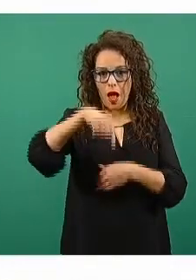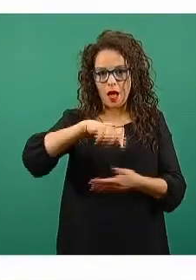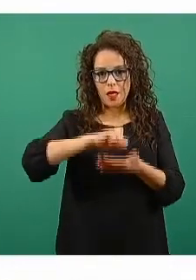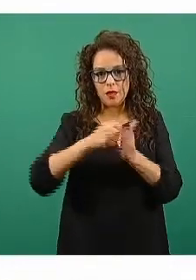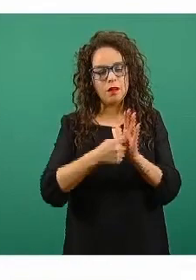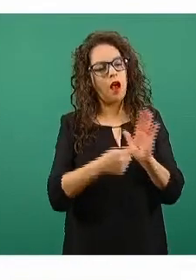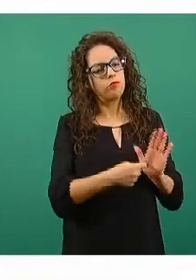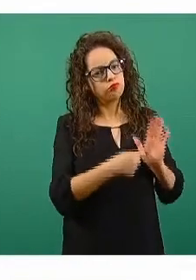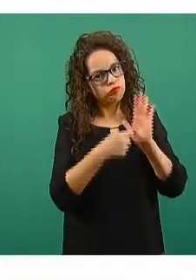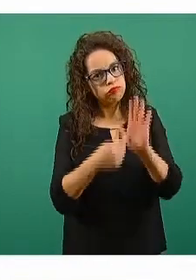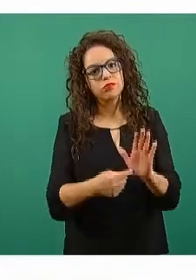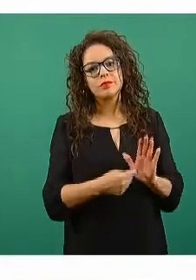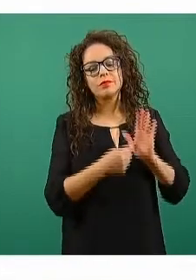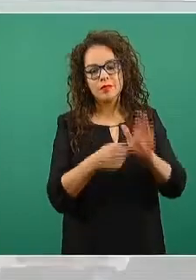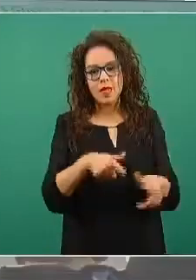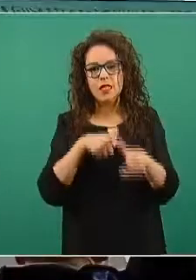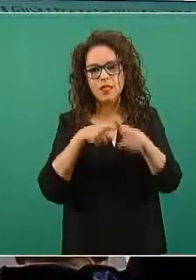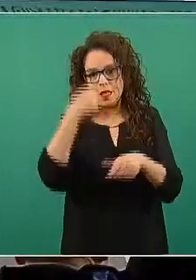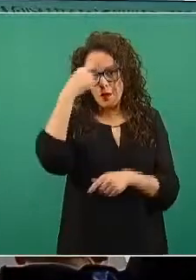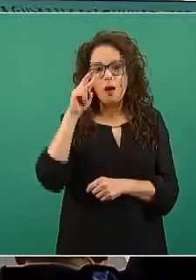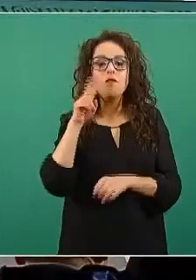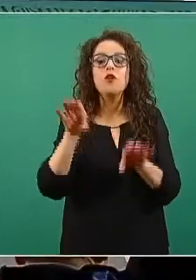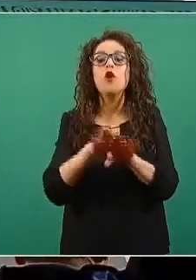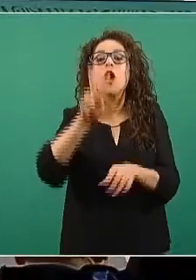presentando el avance de estos mismos.